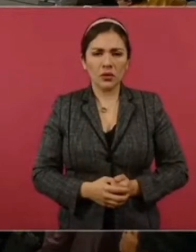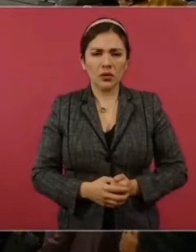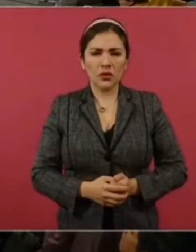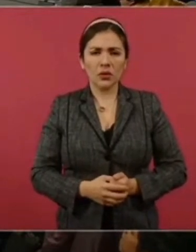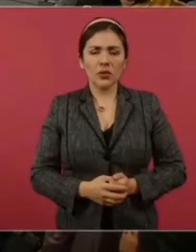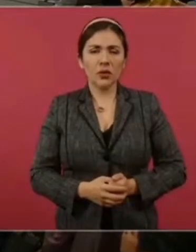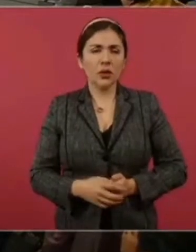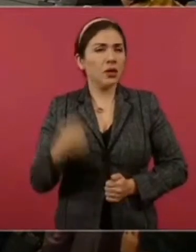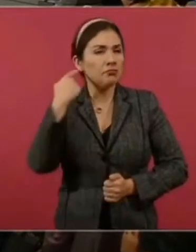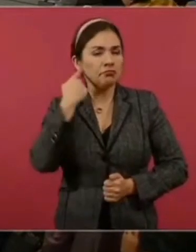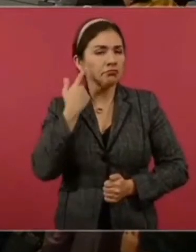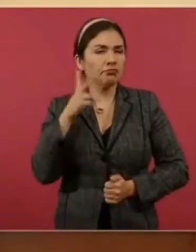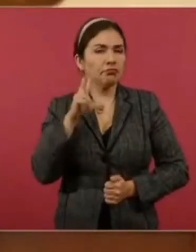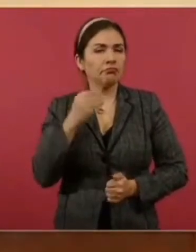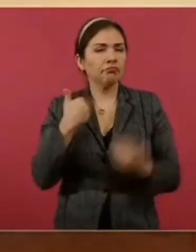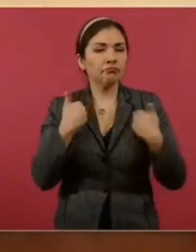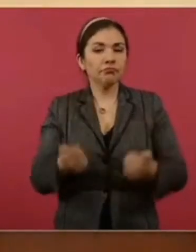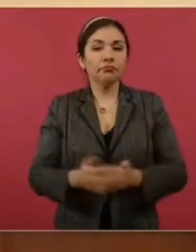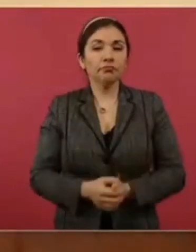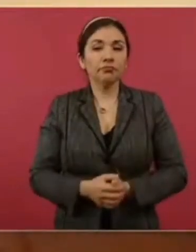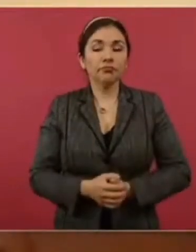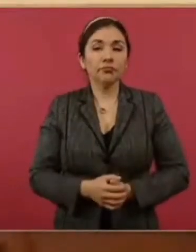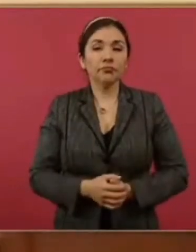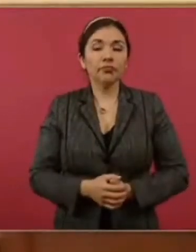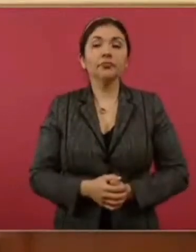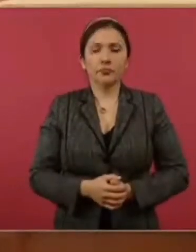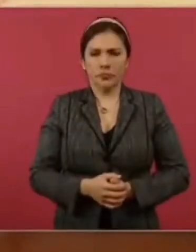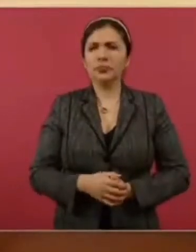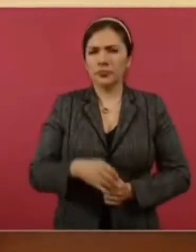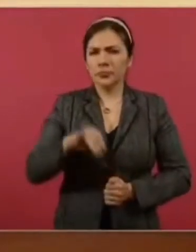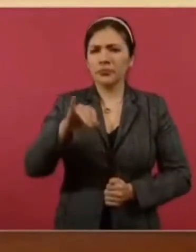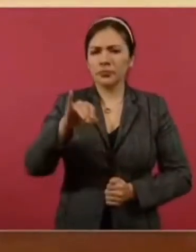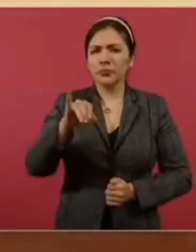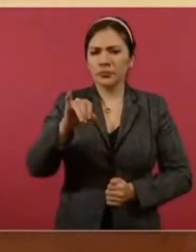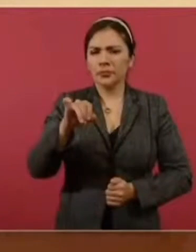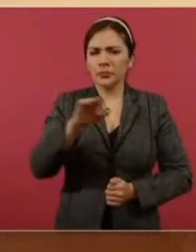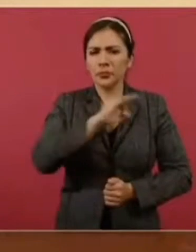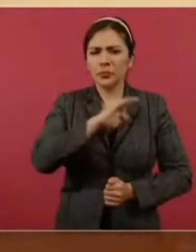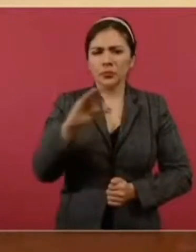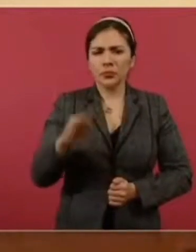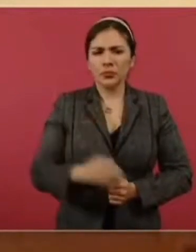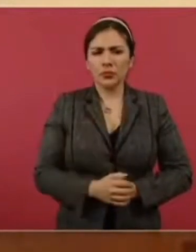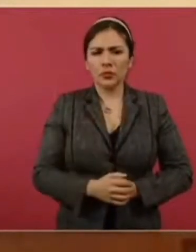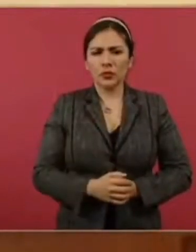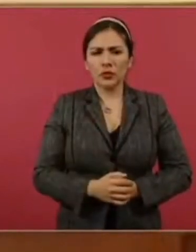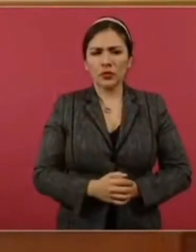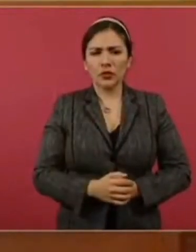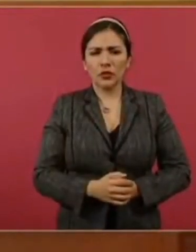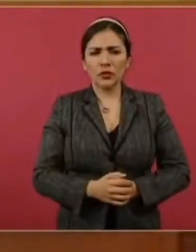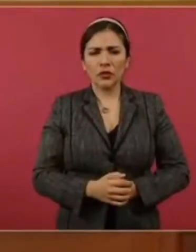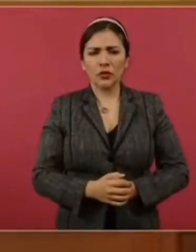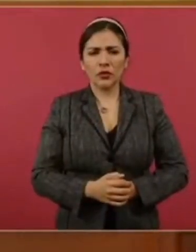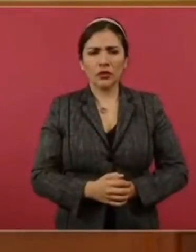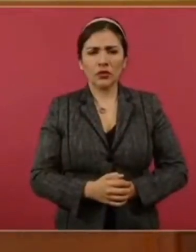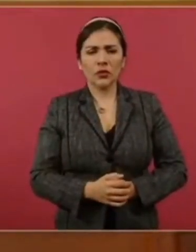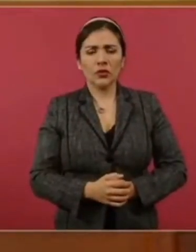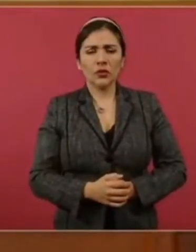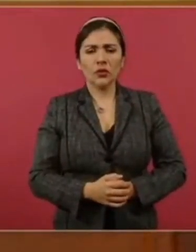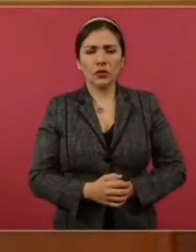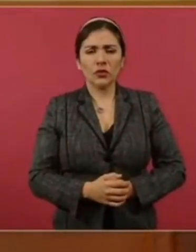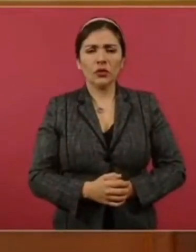mostrar sí sí se puede no se puede ver ciertos datos como los datos del cónyuge